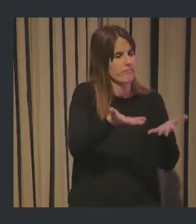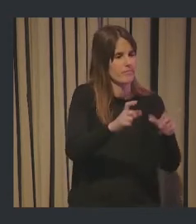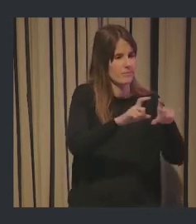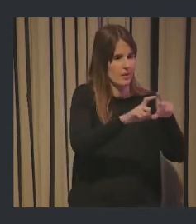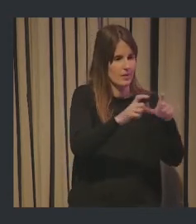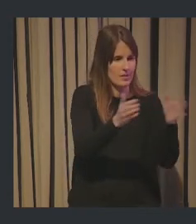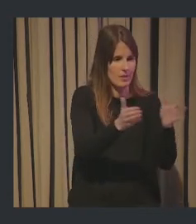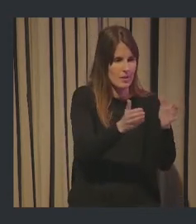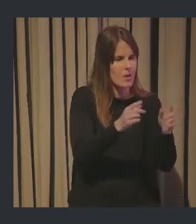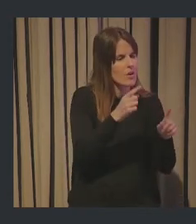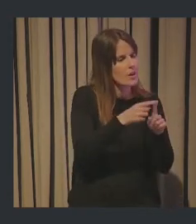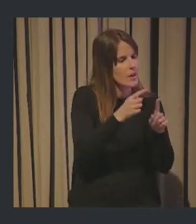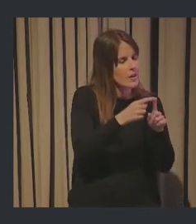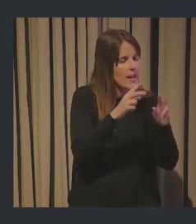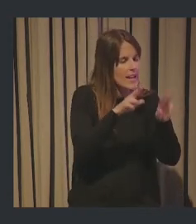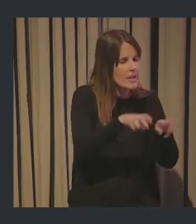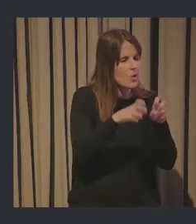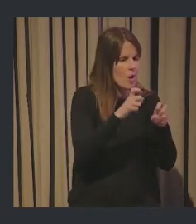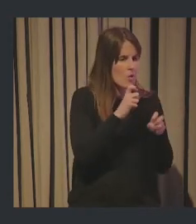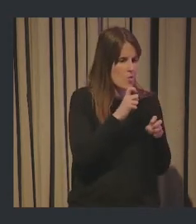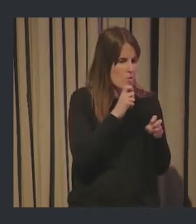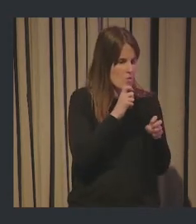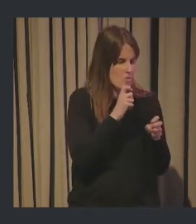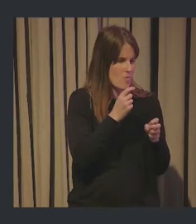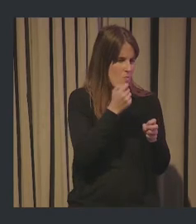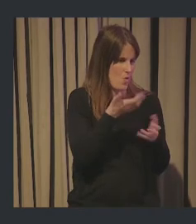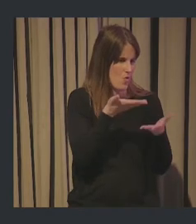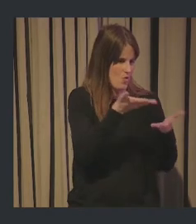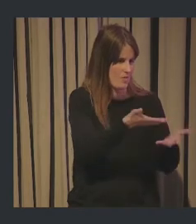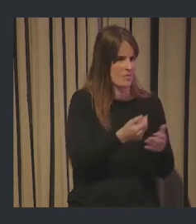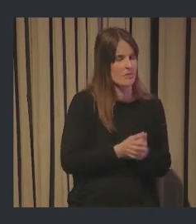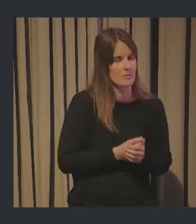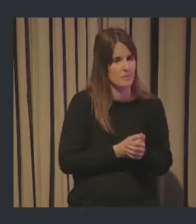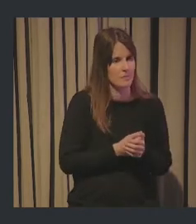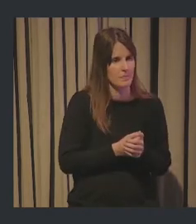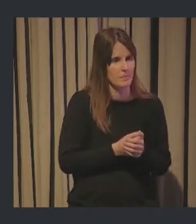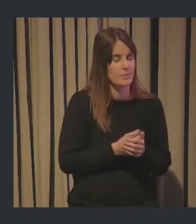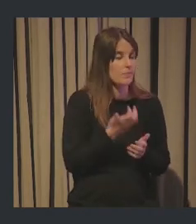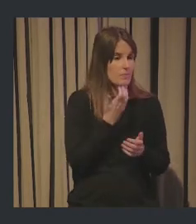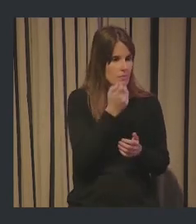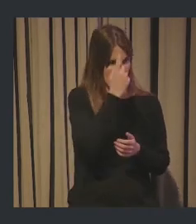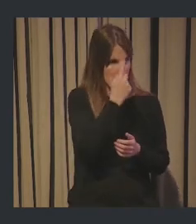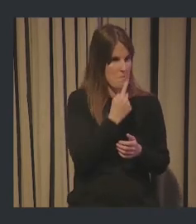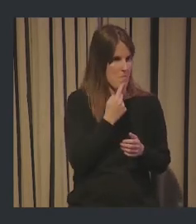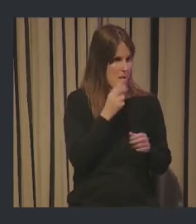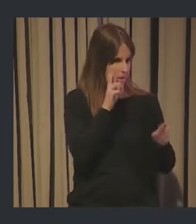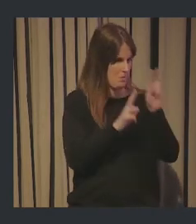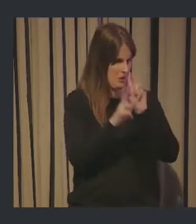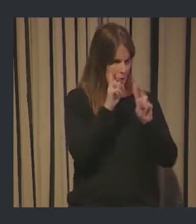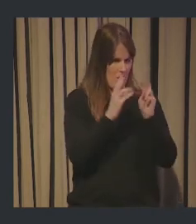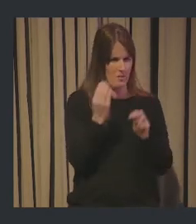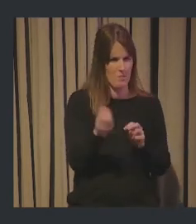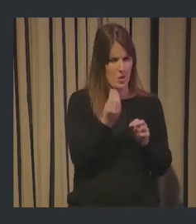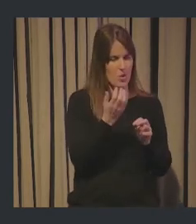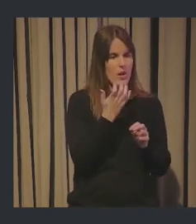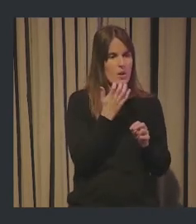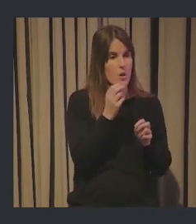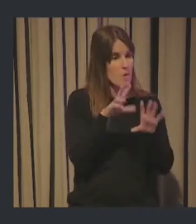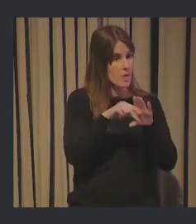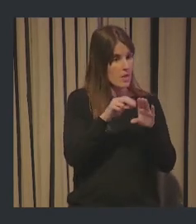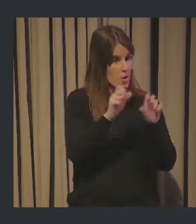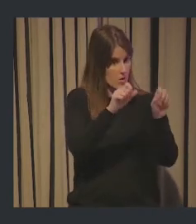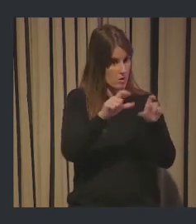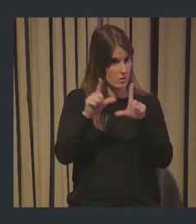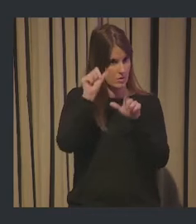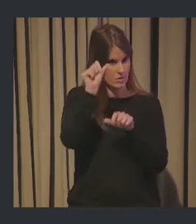innovar. Yo creo que lo más fácil de todo es que pongamos una imagen que dice mucho más que mil palabras. Entonces, si podemos poner el vídeo, por